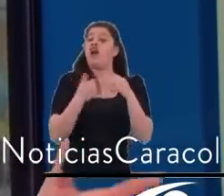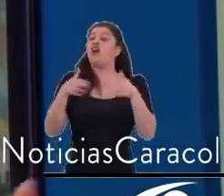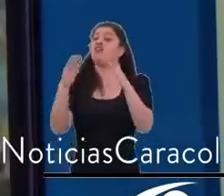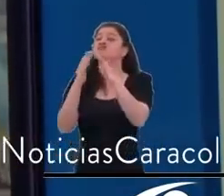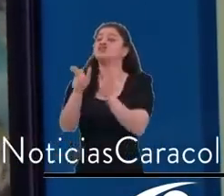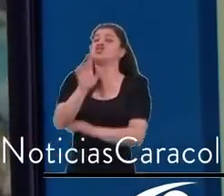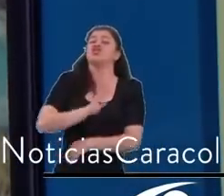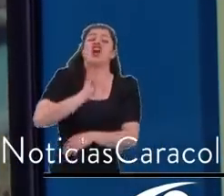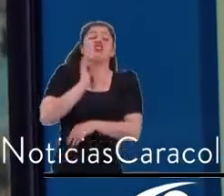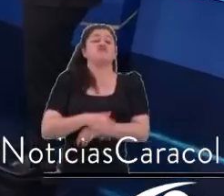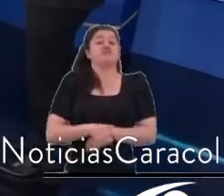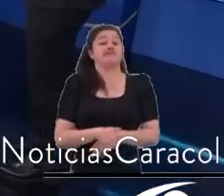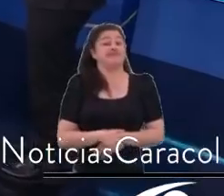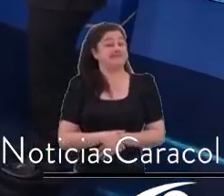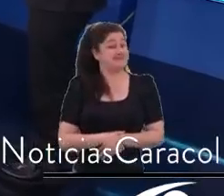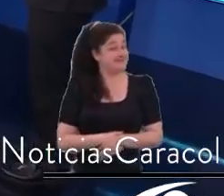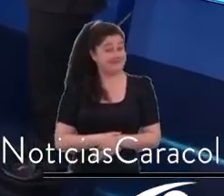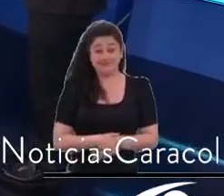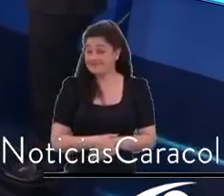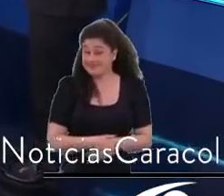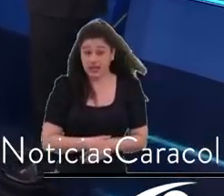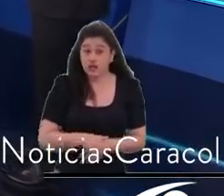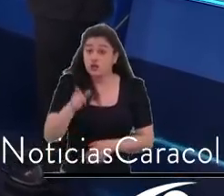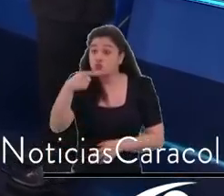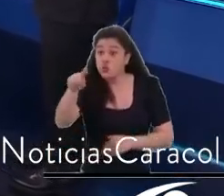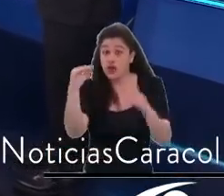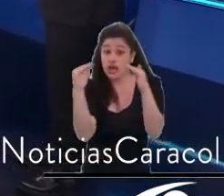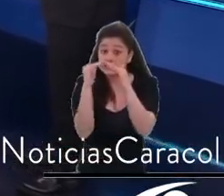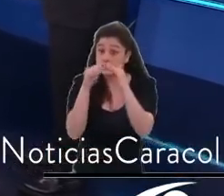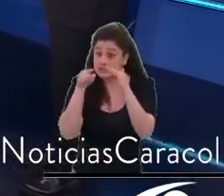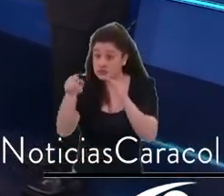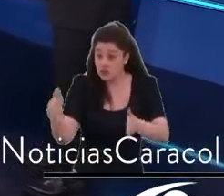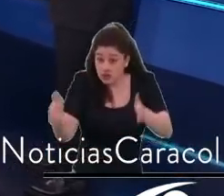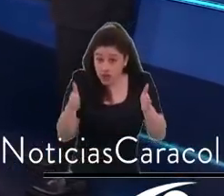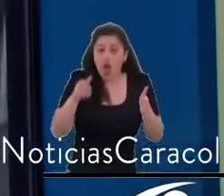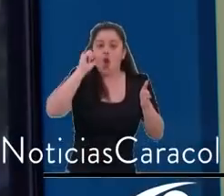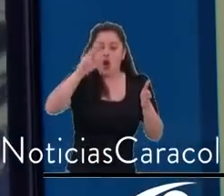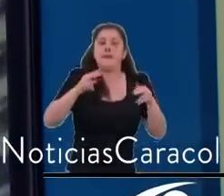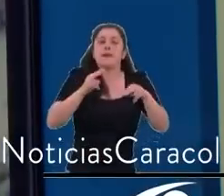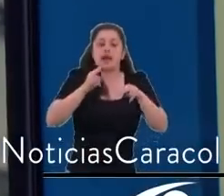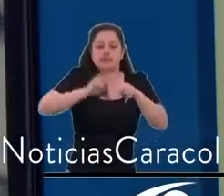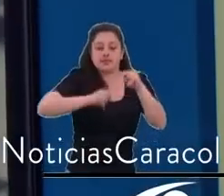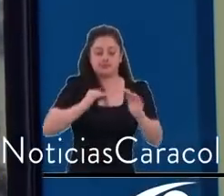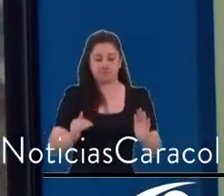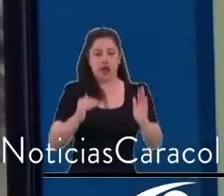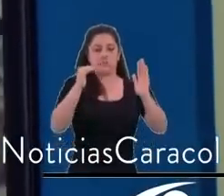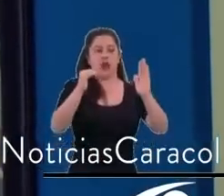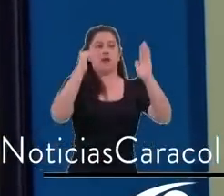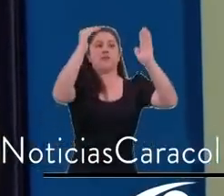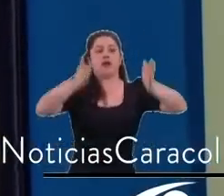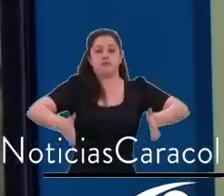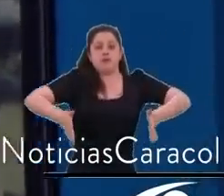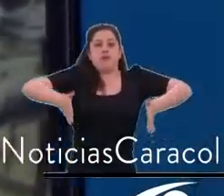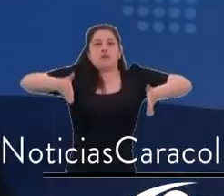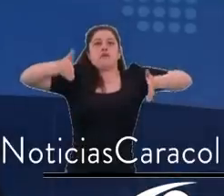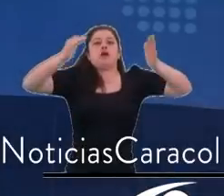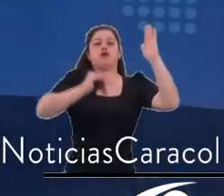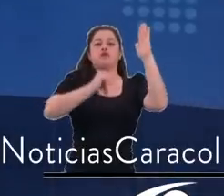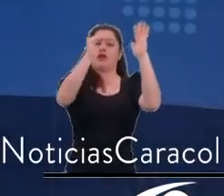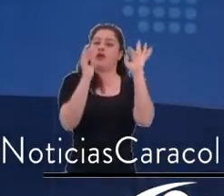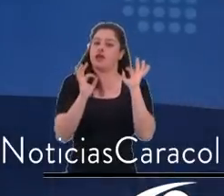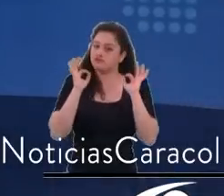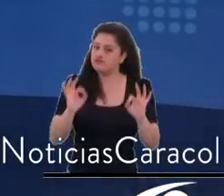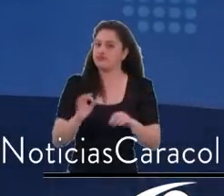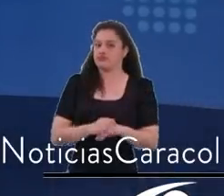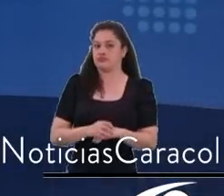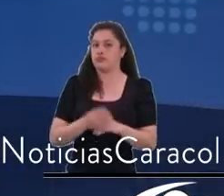mejore el espacio público de todos, se mejore el transporte público, se mejoren los equipamientos sociales y hacemos más vivienda en altura. Servicios